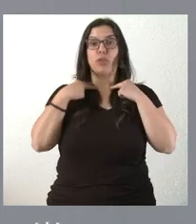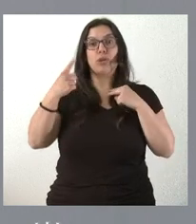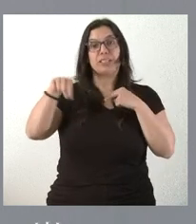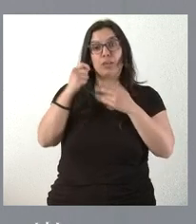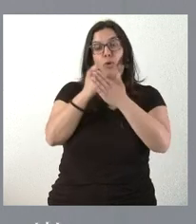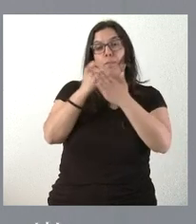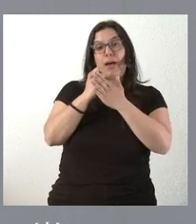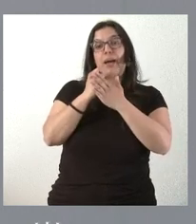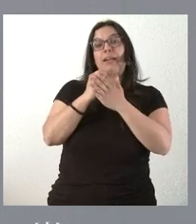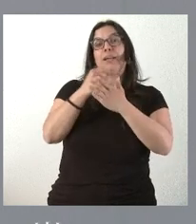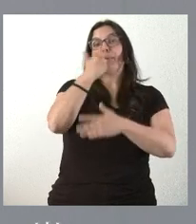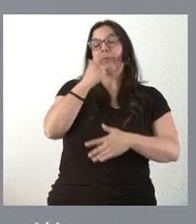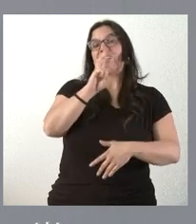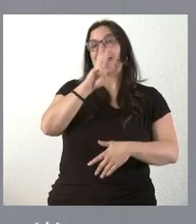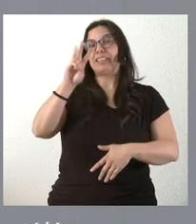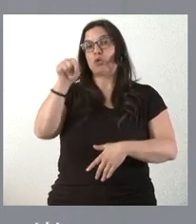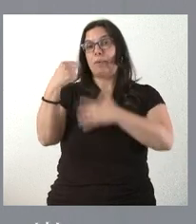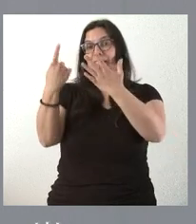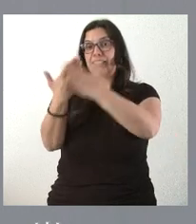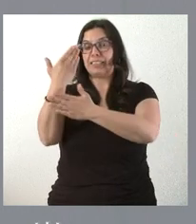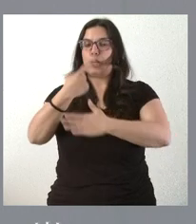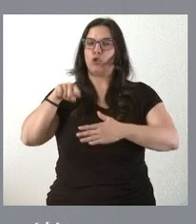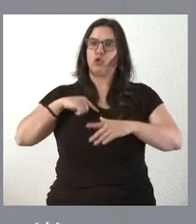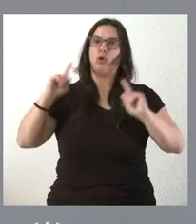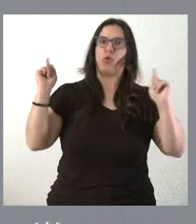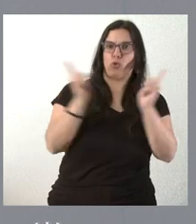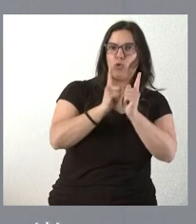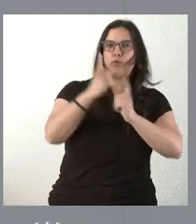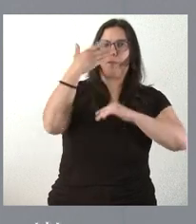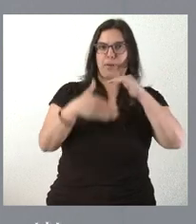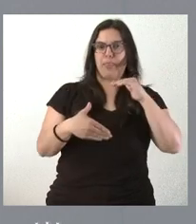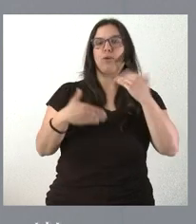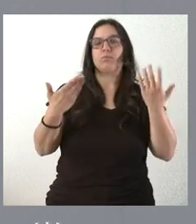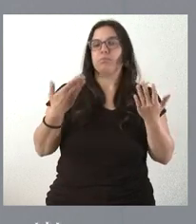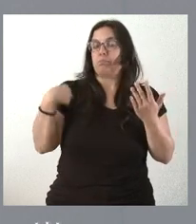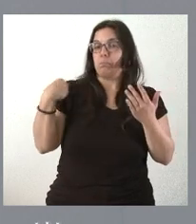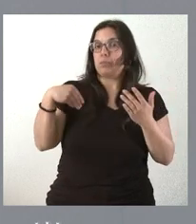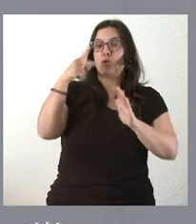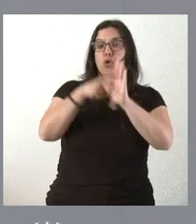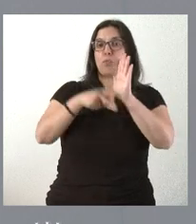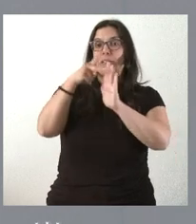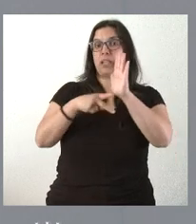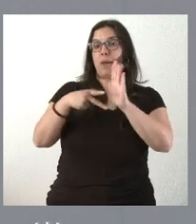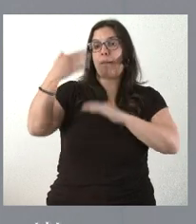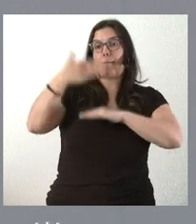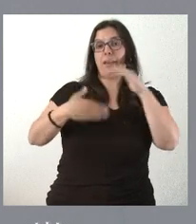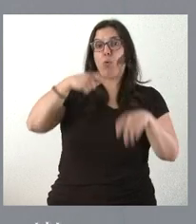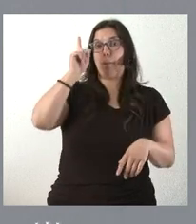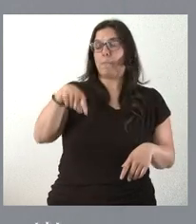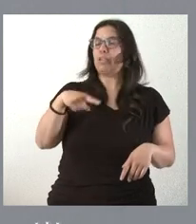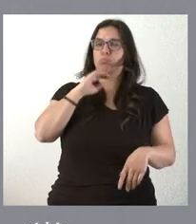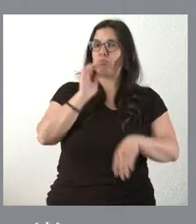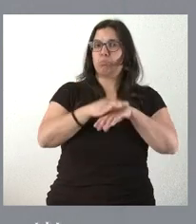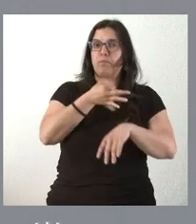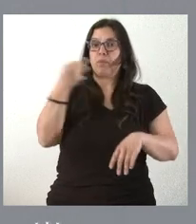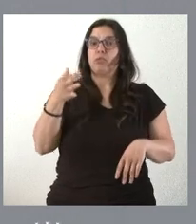,6 días. Es un dato que está dentro del objetivo fijado por la normativa, que es menos de un mes y que certifica un elemento ciertamente